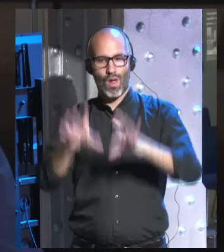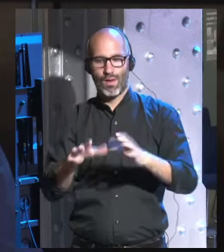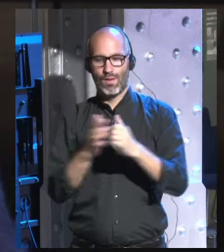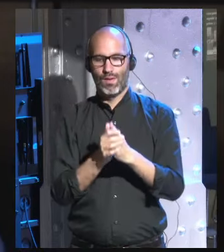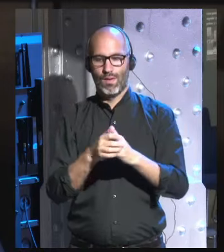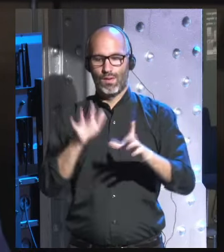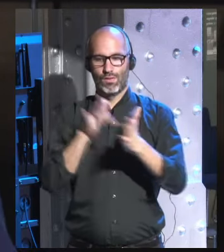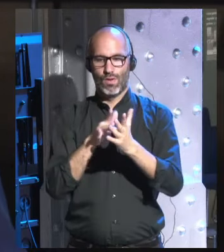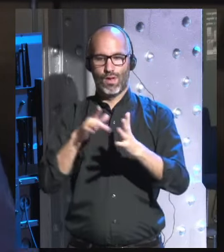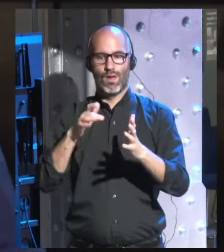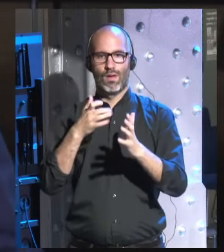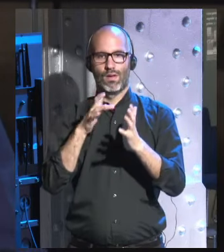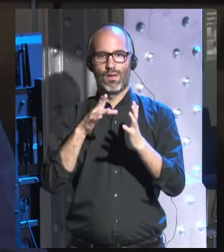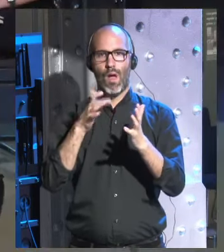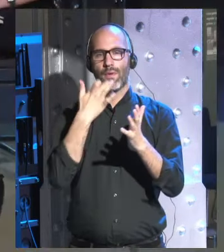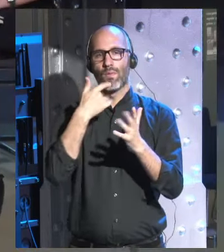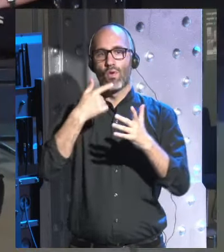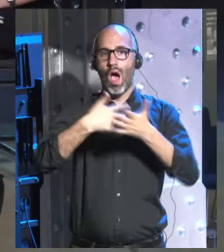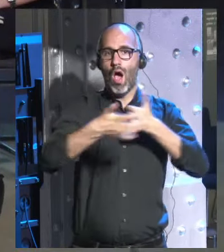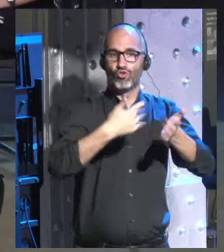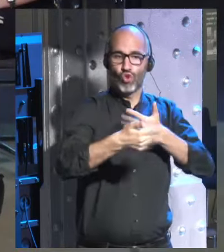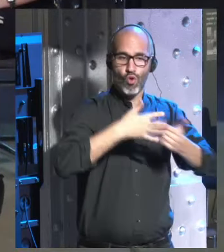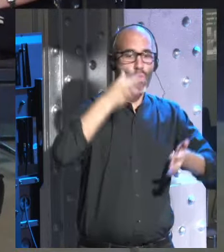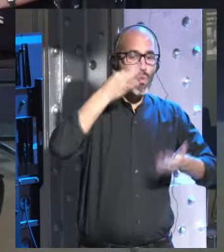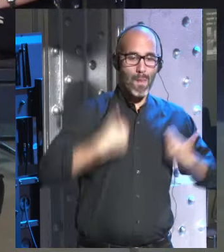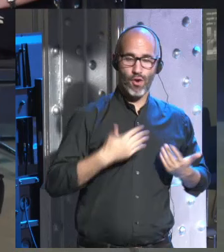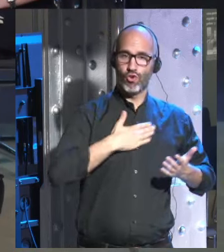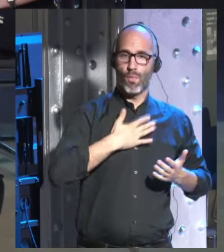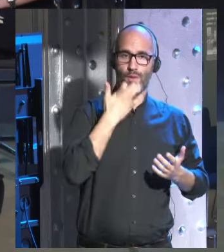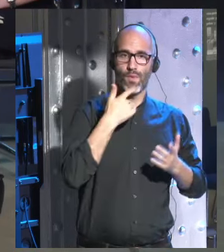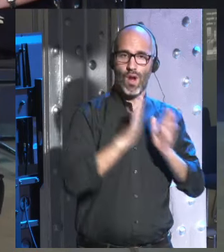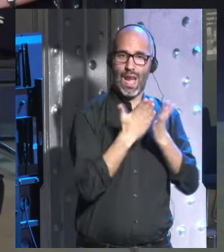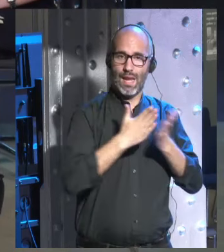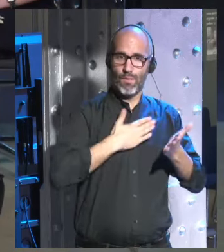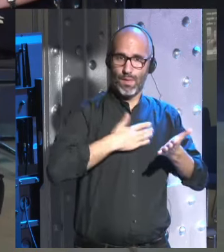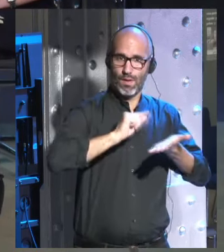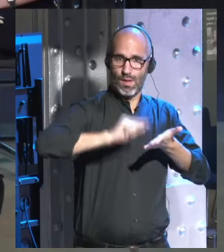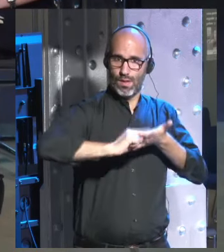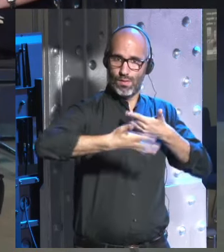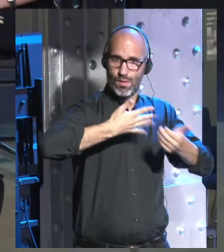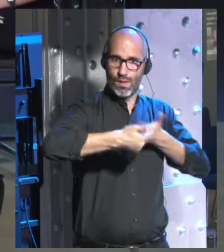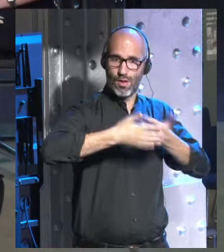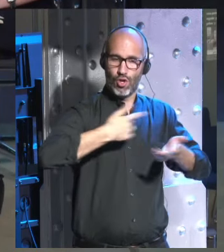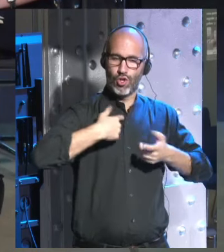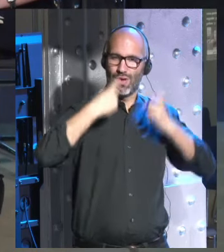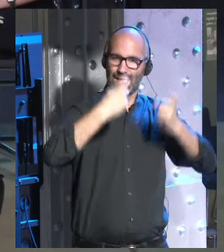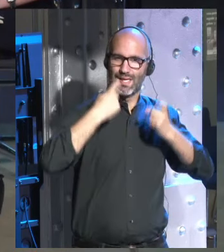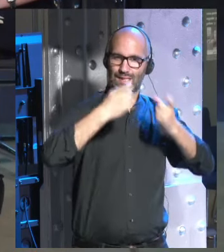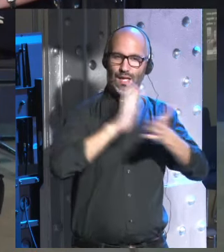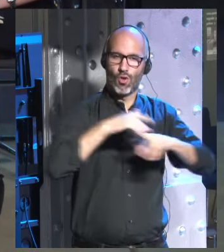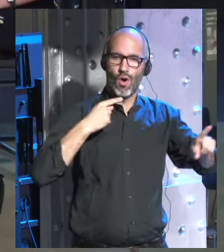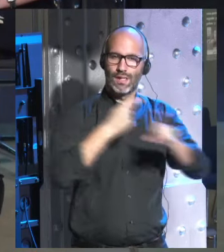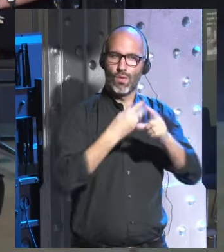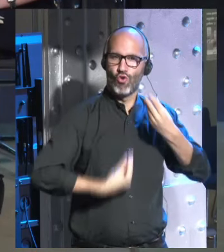de lo que pueda conseguir ningún autor humano cuando yo escribo un libro yo intento asustar a mis